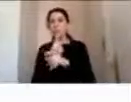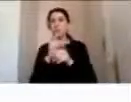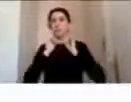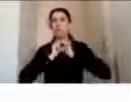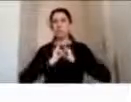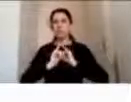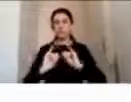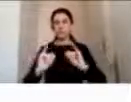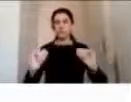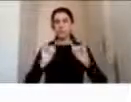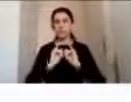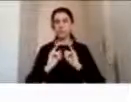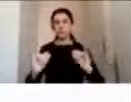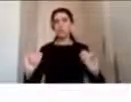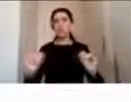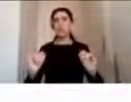seguridad.